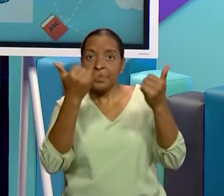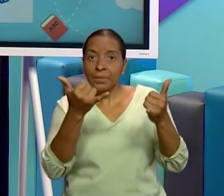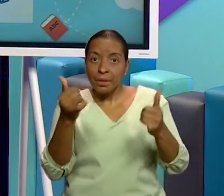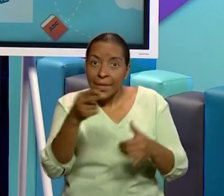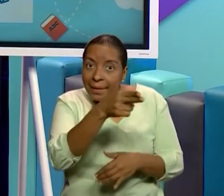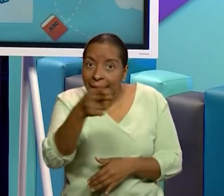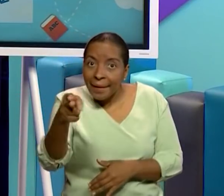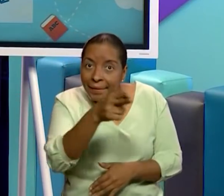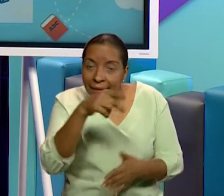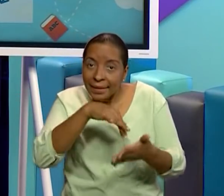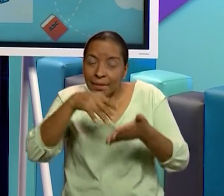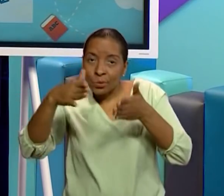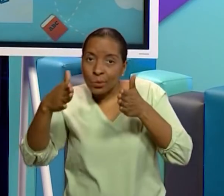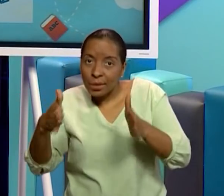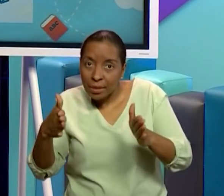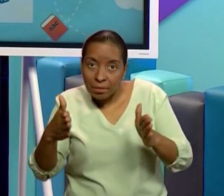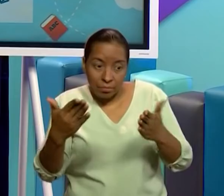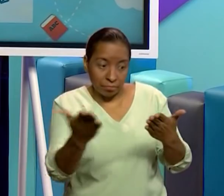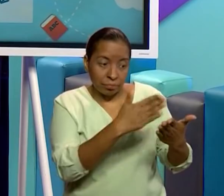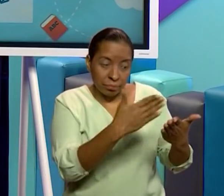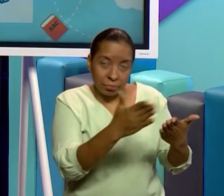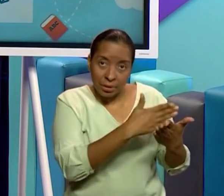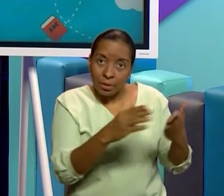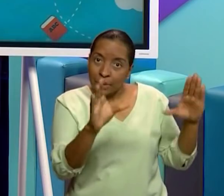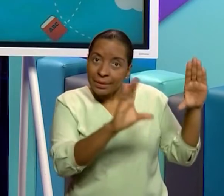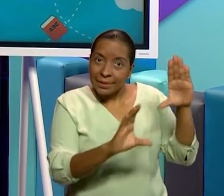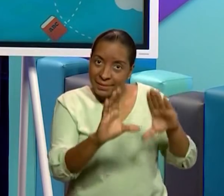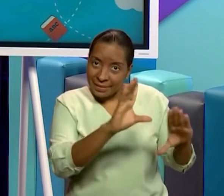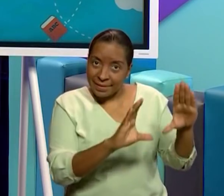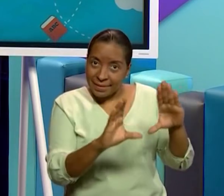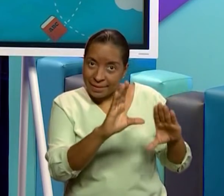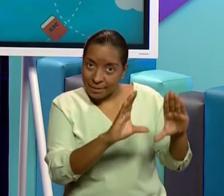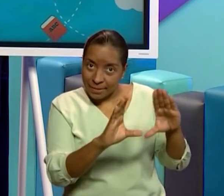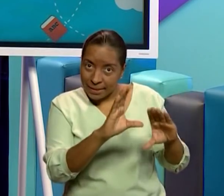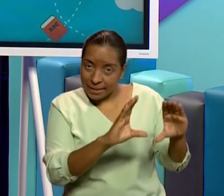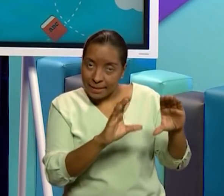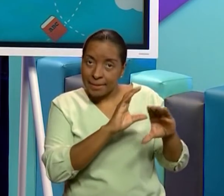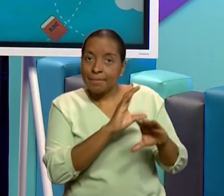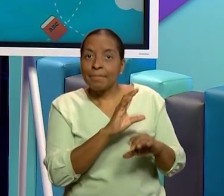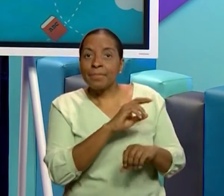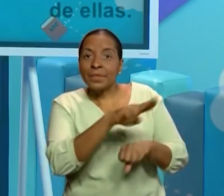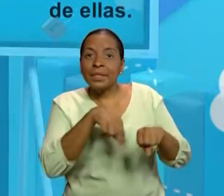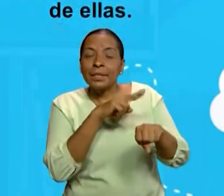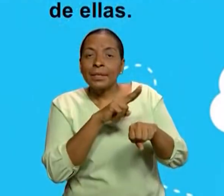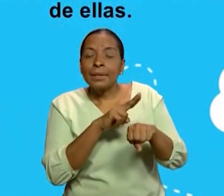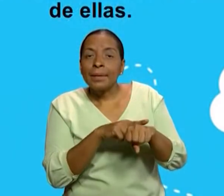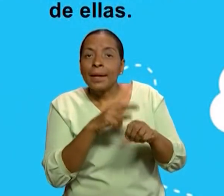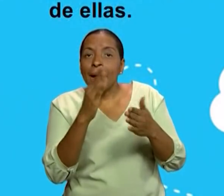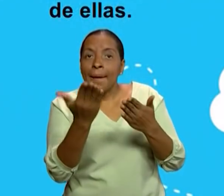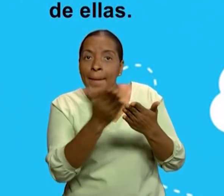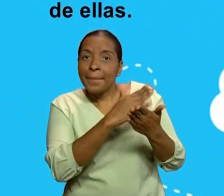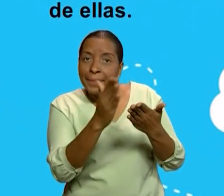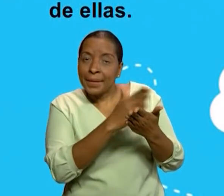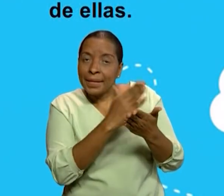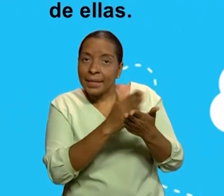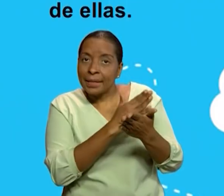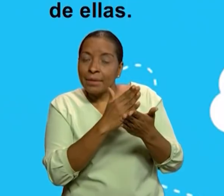Vas a trabajar en tu cuaderno de ciencias naturales. ¿Sí? La página 32.